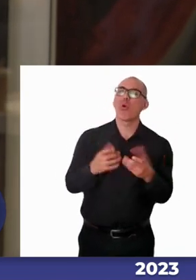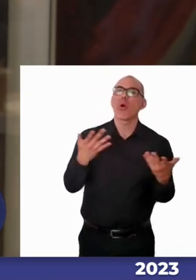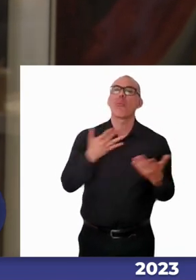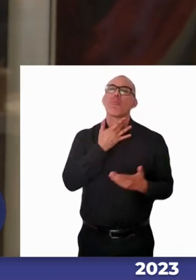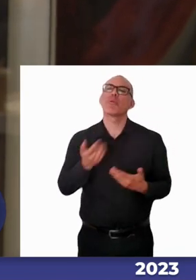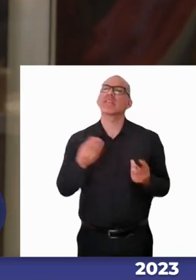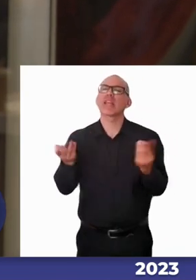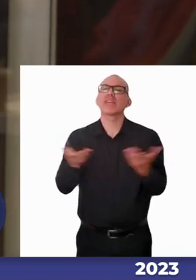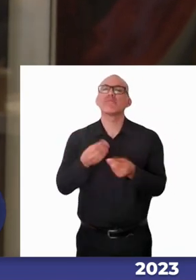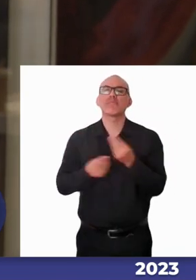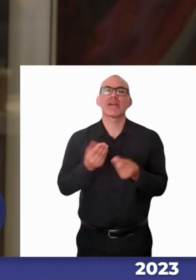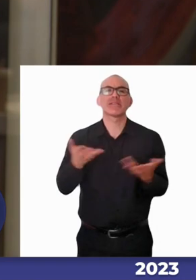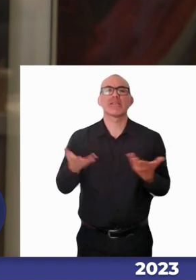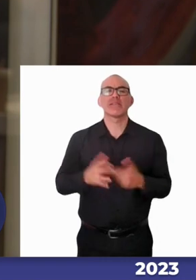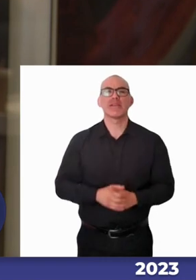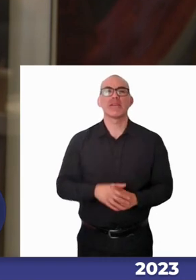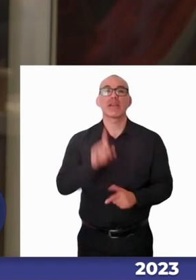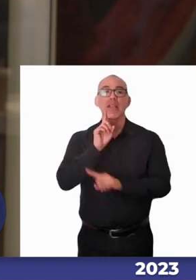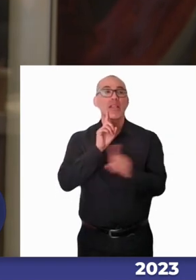¿Quién quiere comenzar?